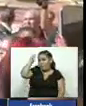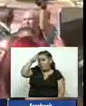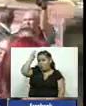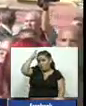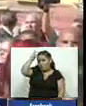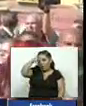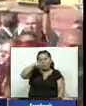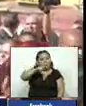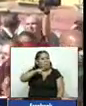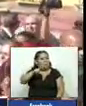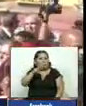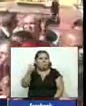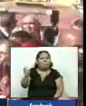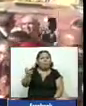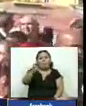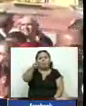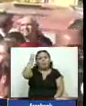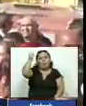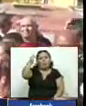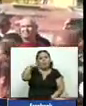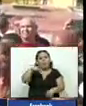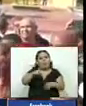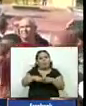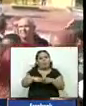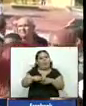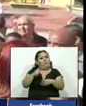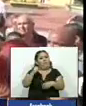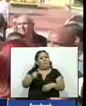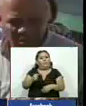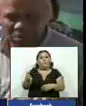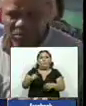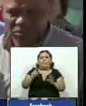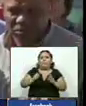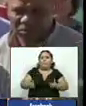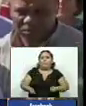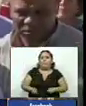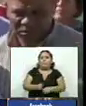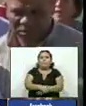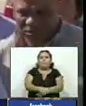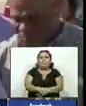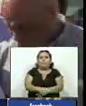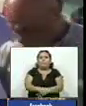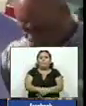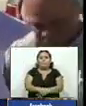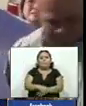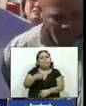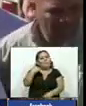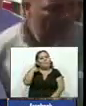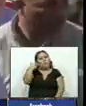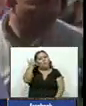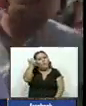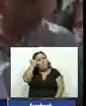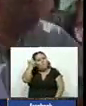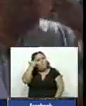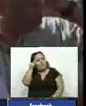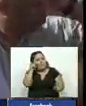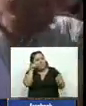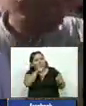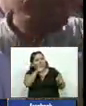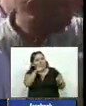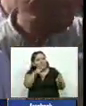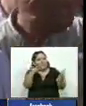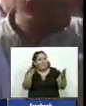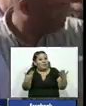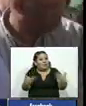no lograría forzar concesiones de su gobierno Yo creo que se han ensañado con Cuba después de haber